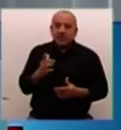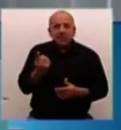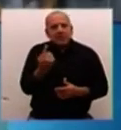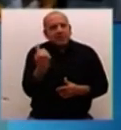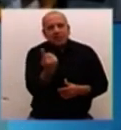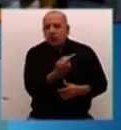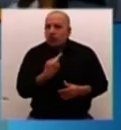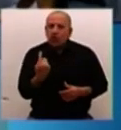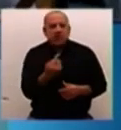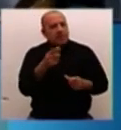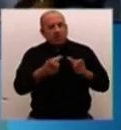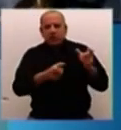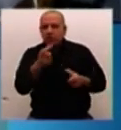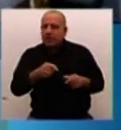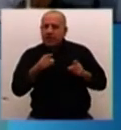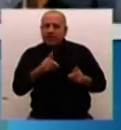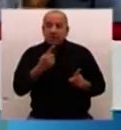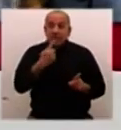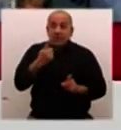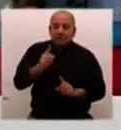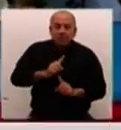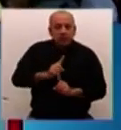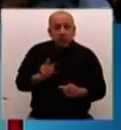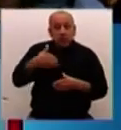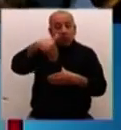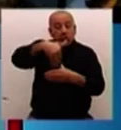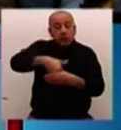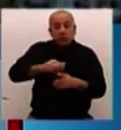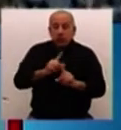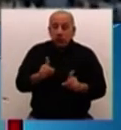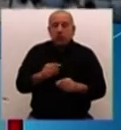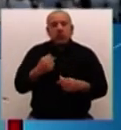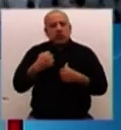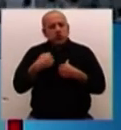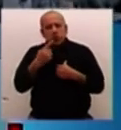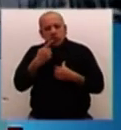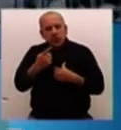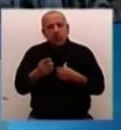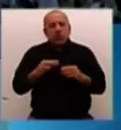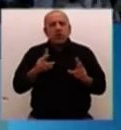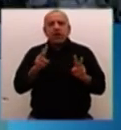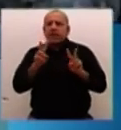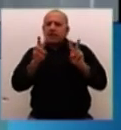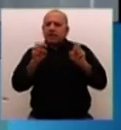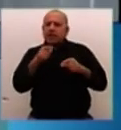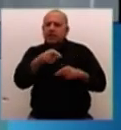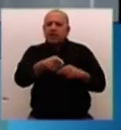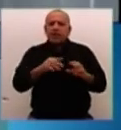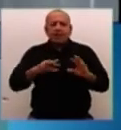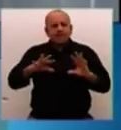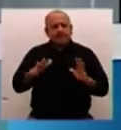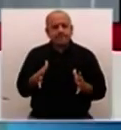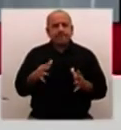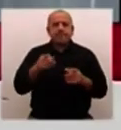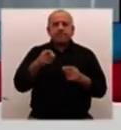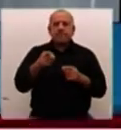bueno, somos nosotros los que decidimos, los demás opinan de afuera. Y también queda mal parado la lógica con la que se